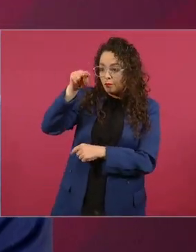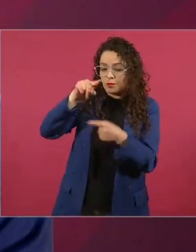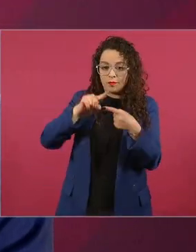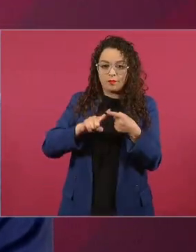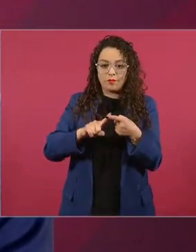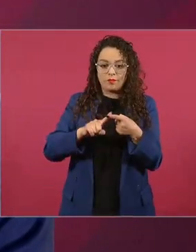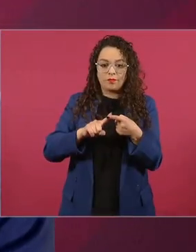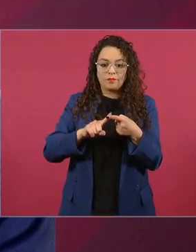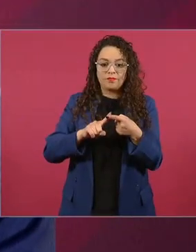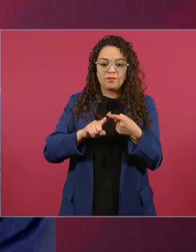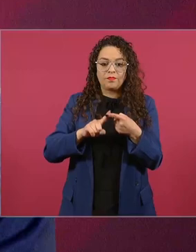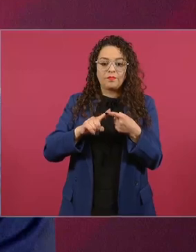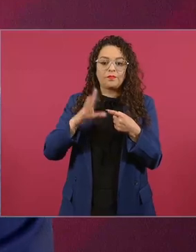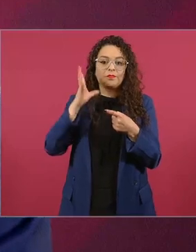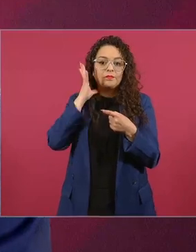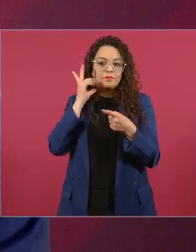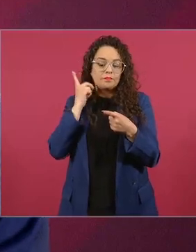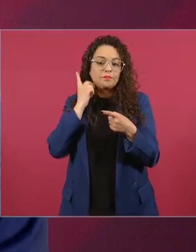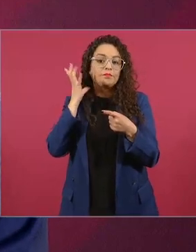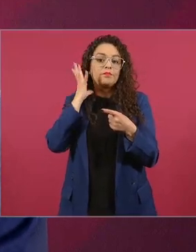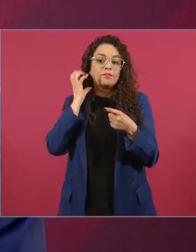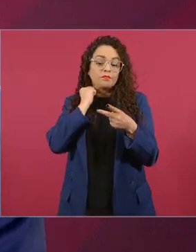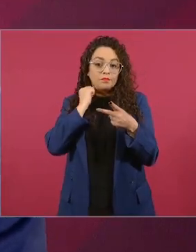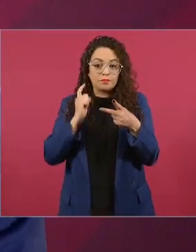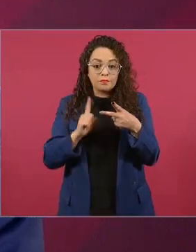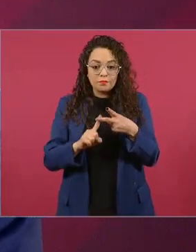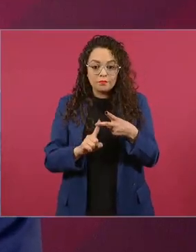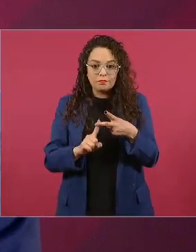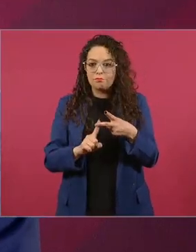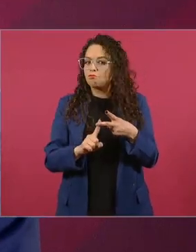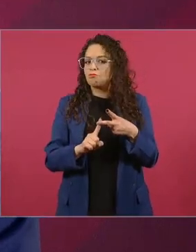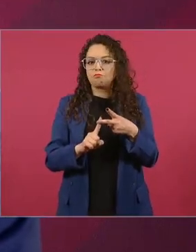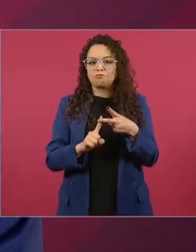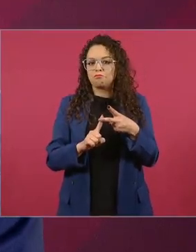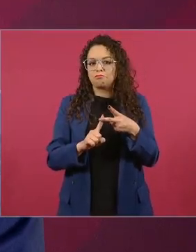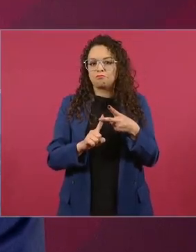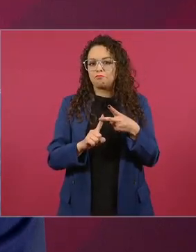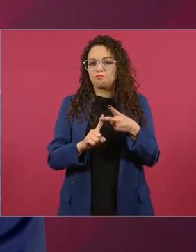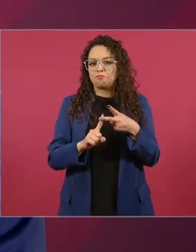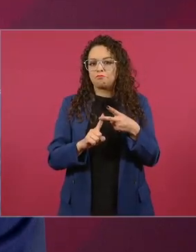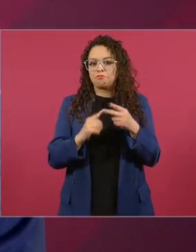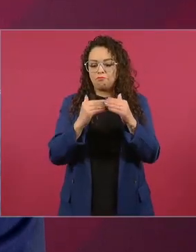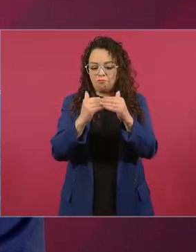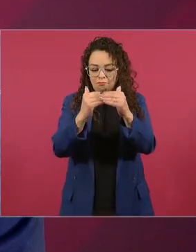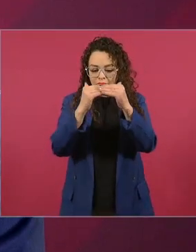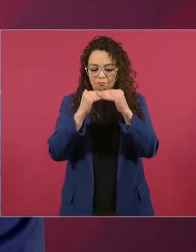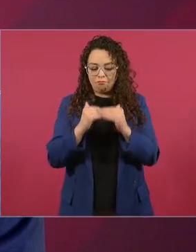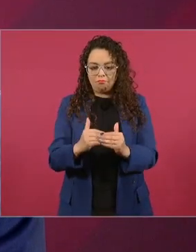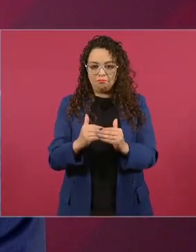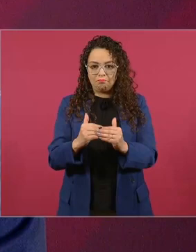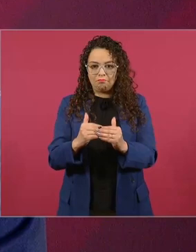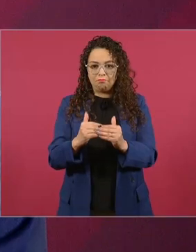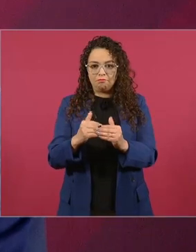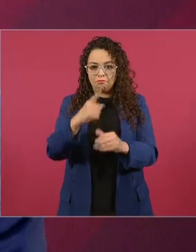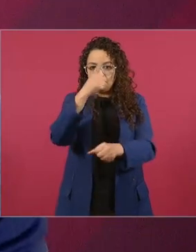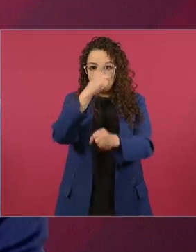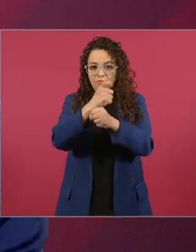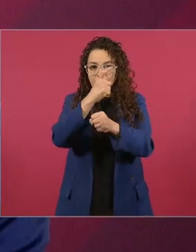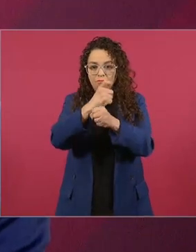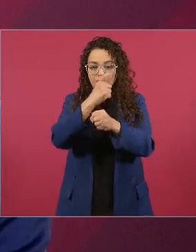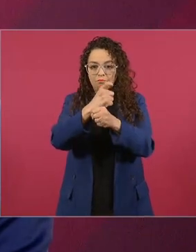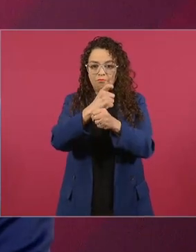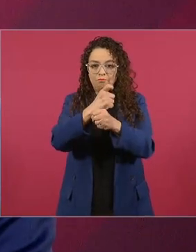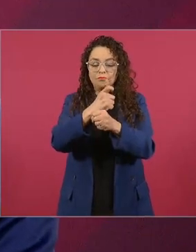eran apéndices estaban subordinados al ejecutivo los